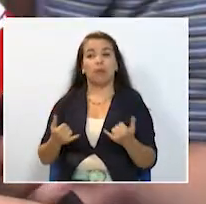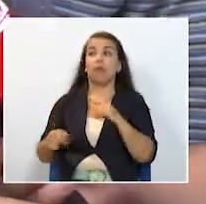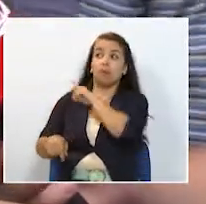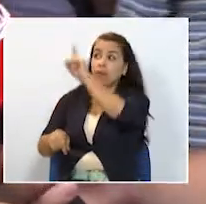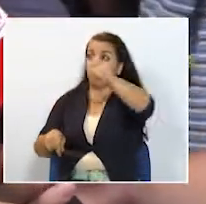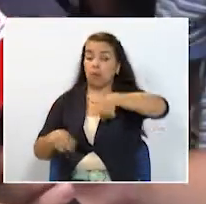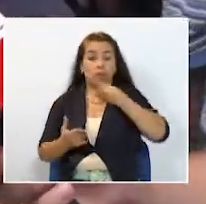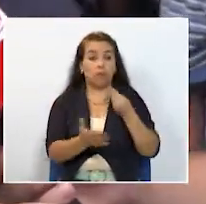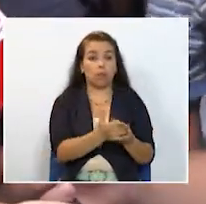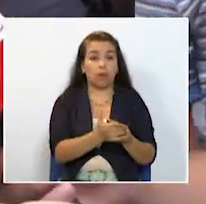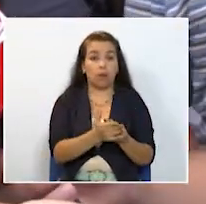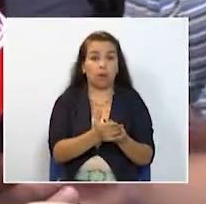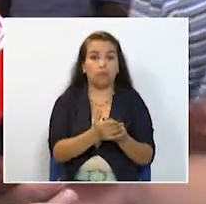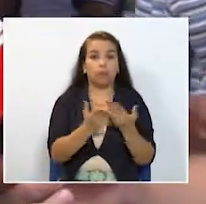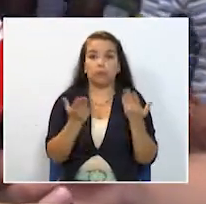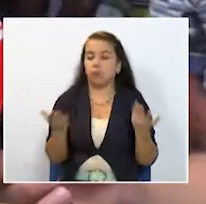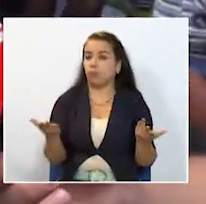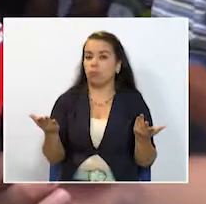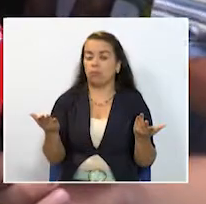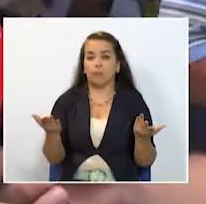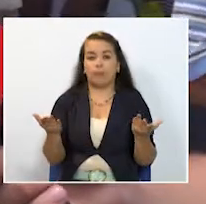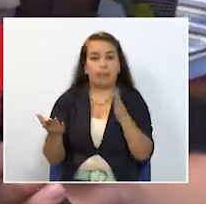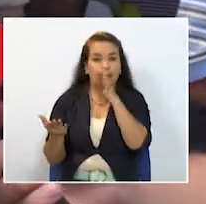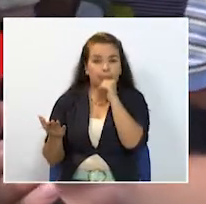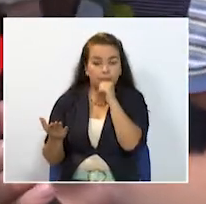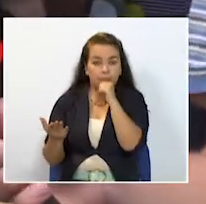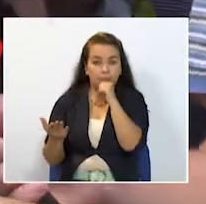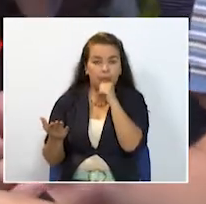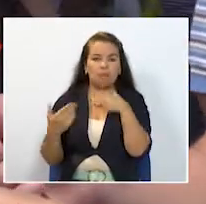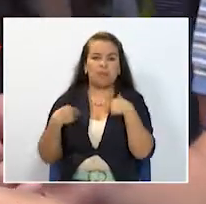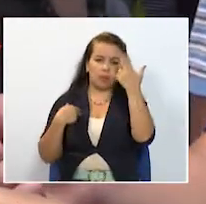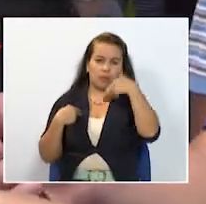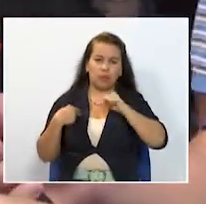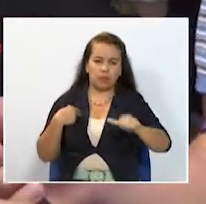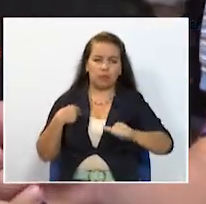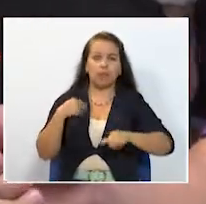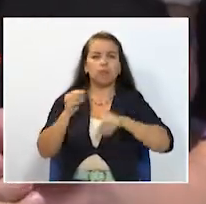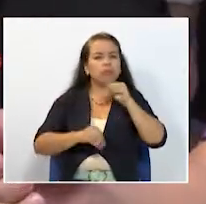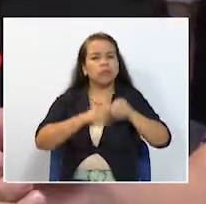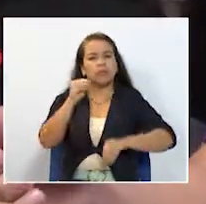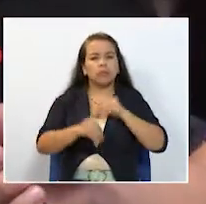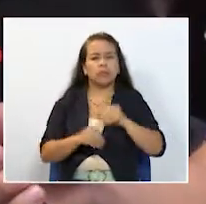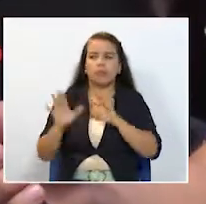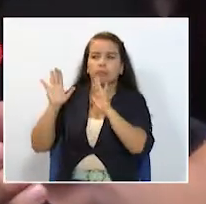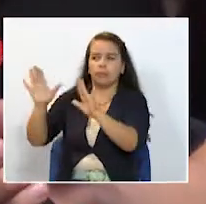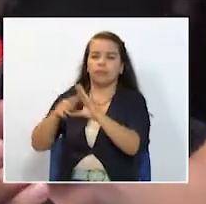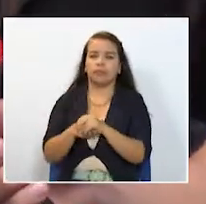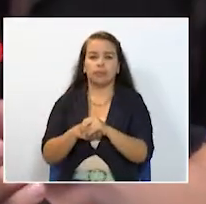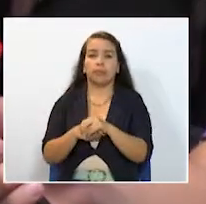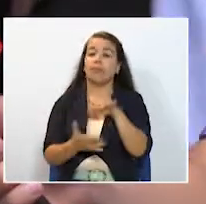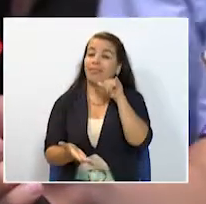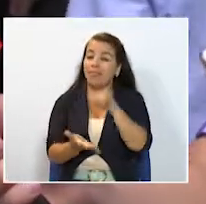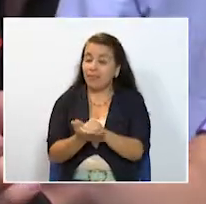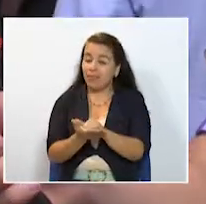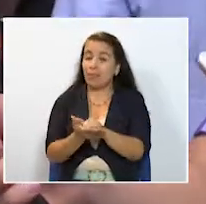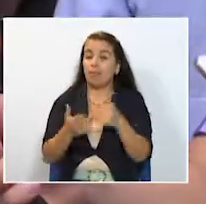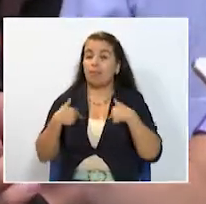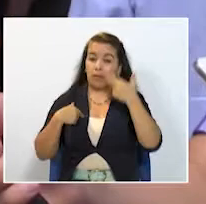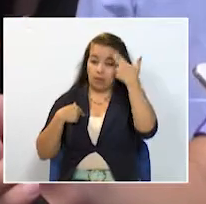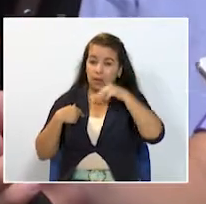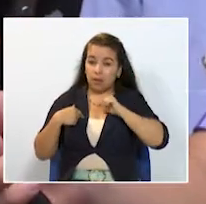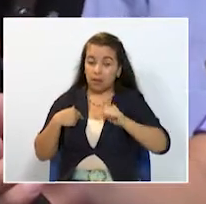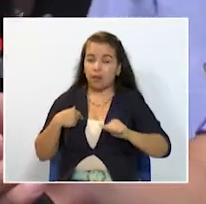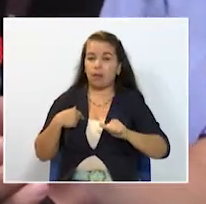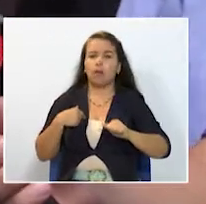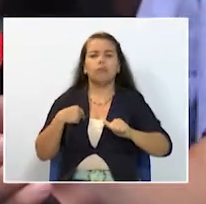pagan no me devuelve mi bomba de infusión para que mi hija se pueda alimentar por medio de ello debido a eso mi hija se está deteriorando